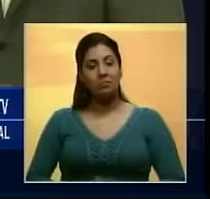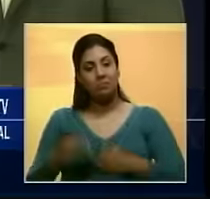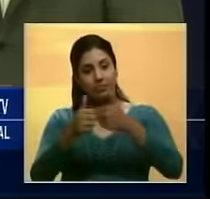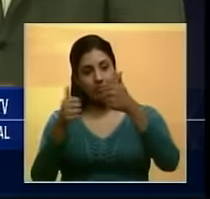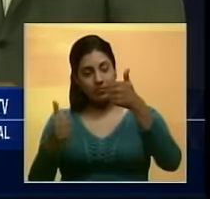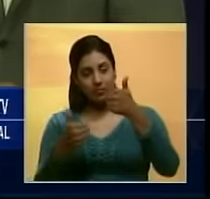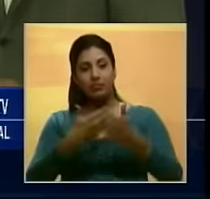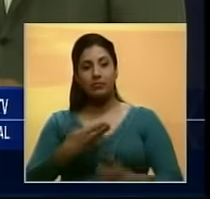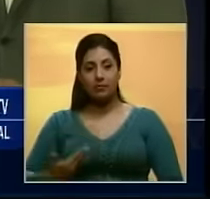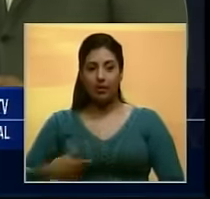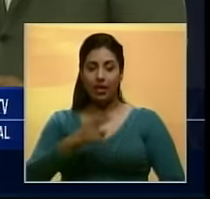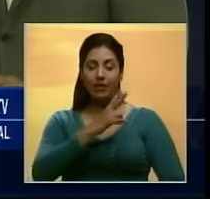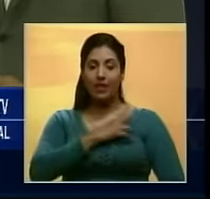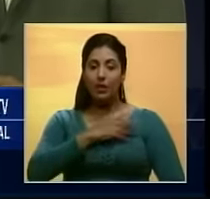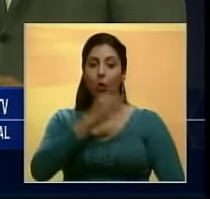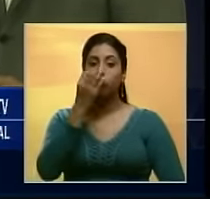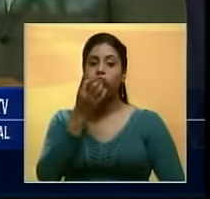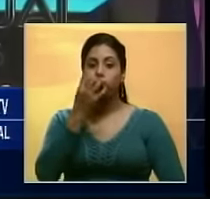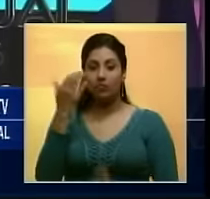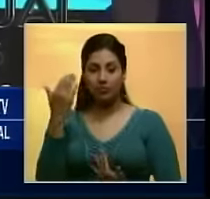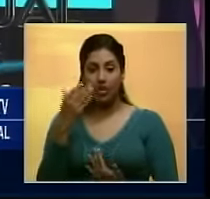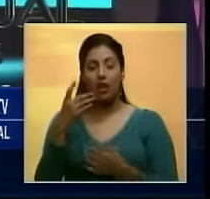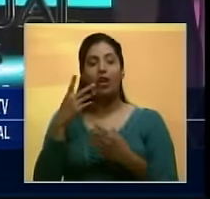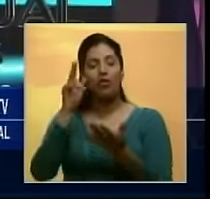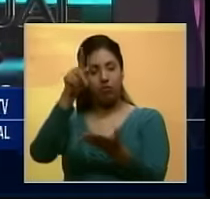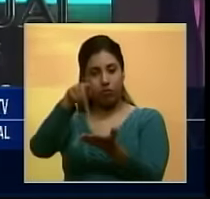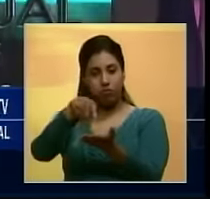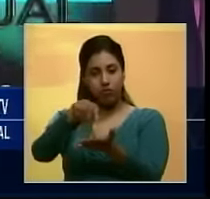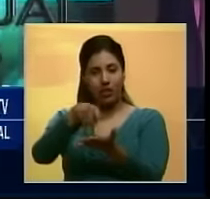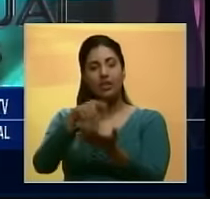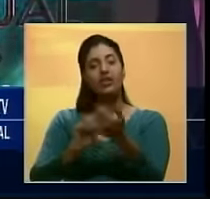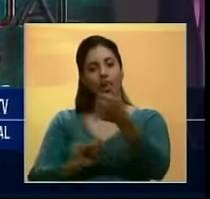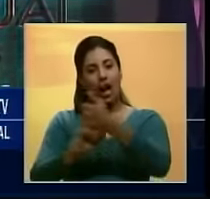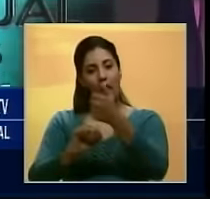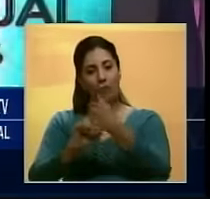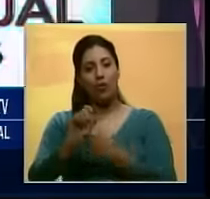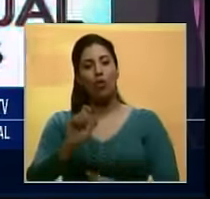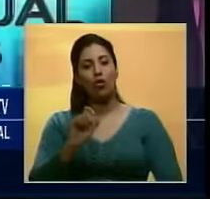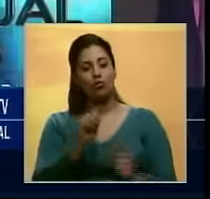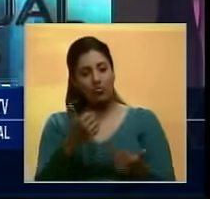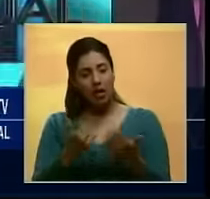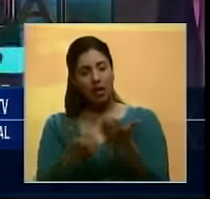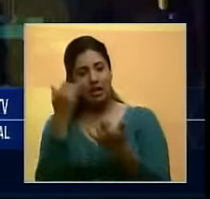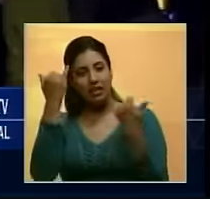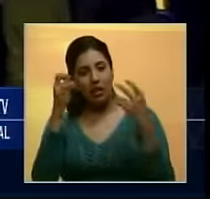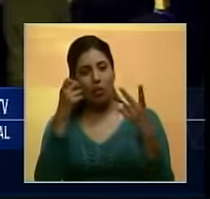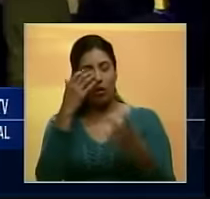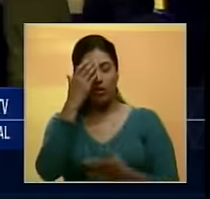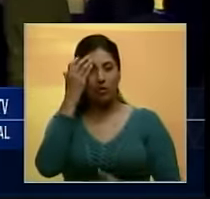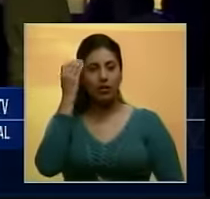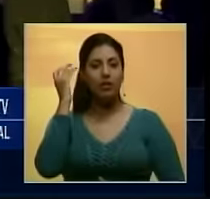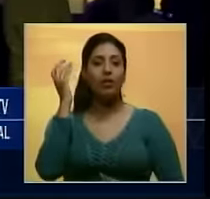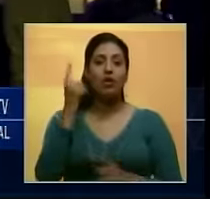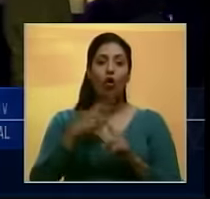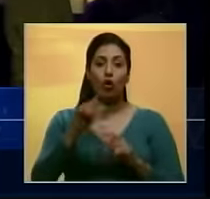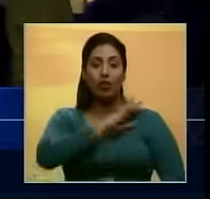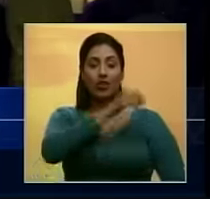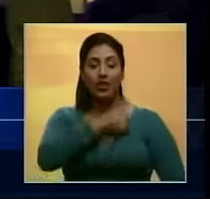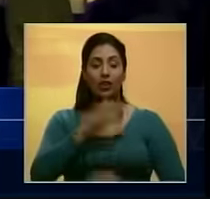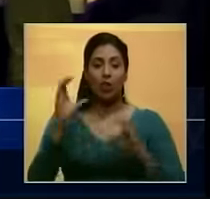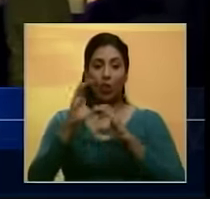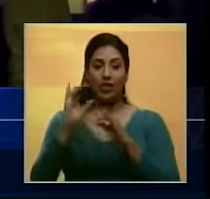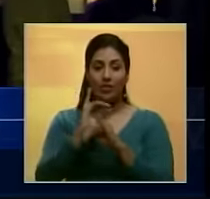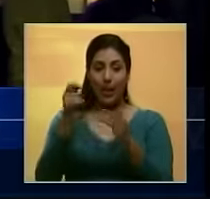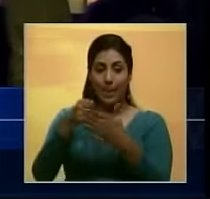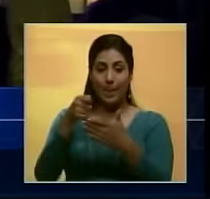vicepresidente de Benevisión, Eduardo Salinas, estuvo presente en apoyo a esta iniciativa. El director de Conatel destacó que